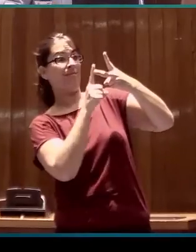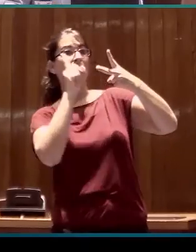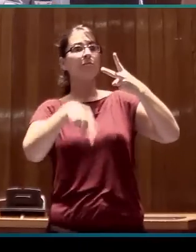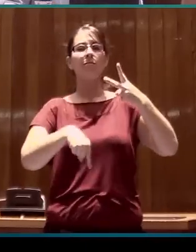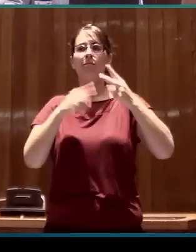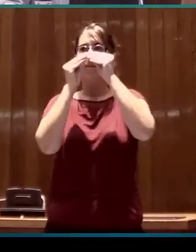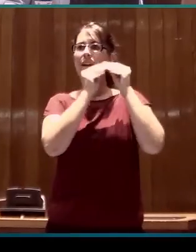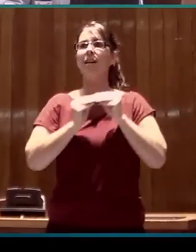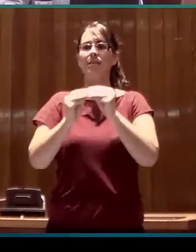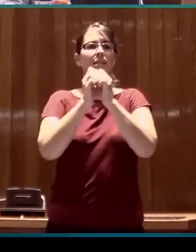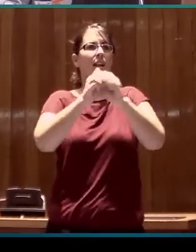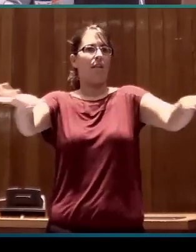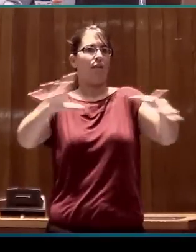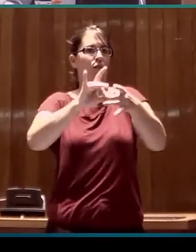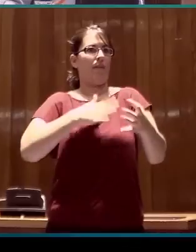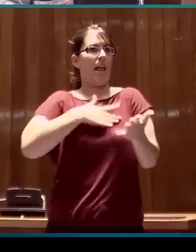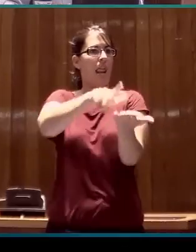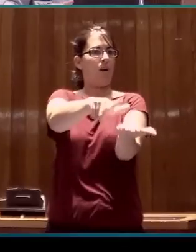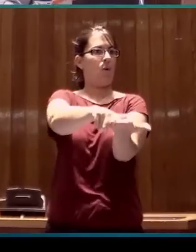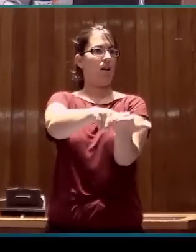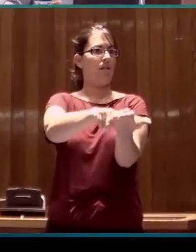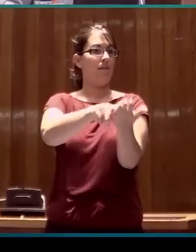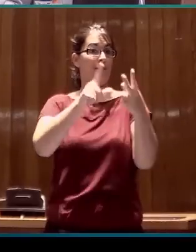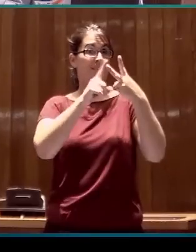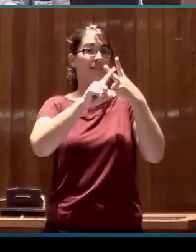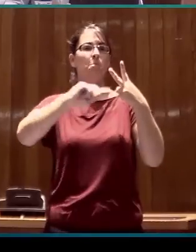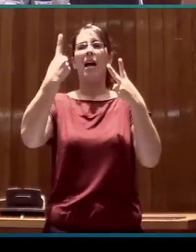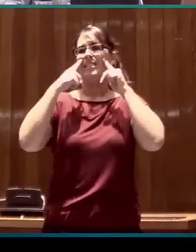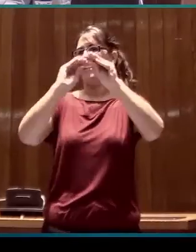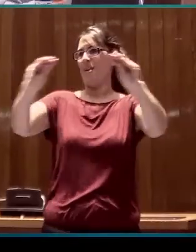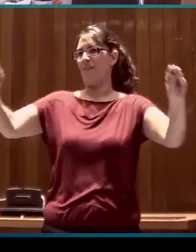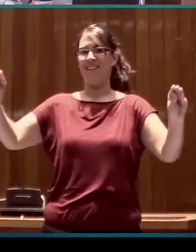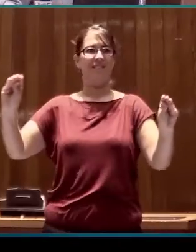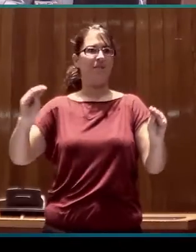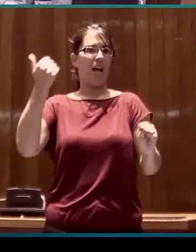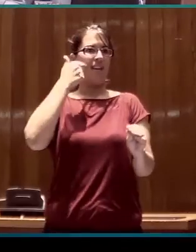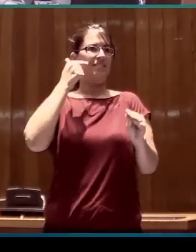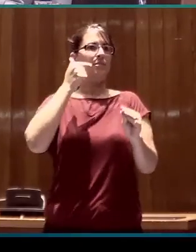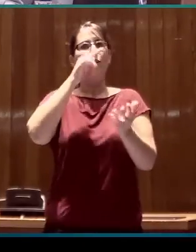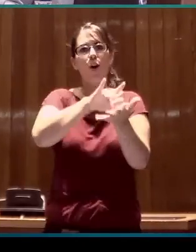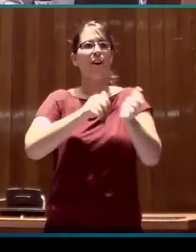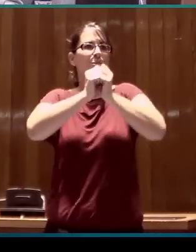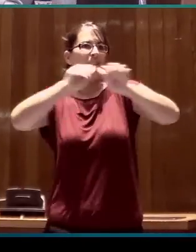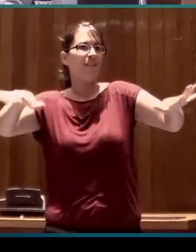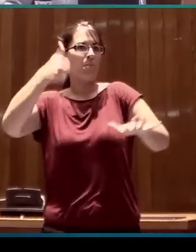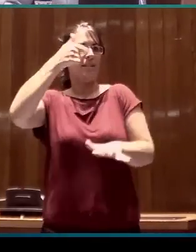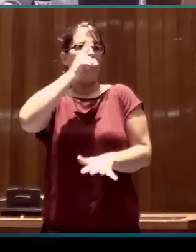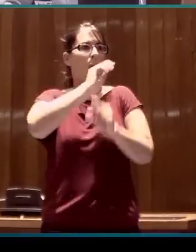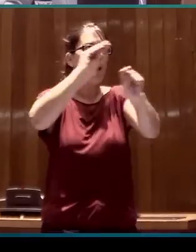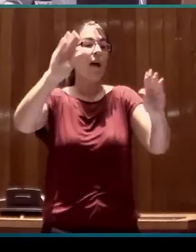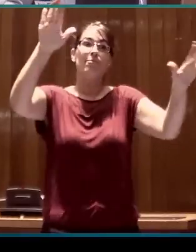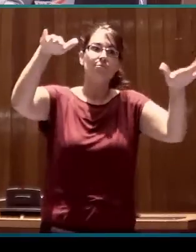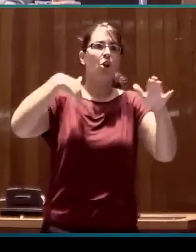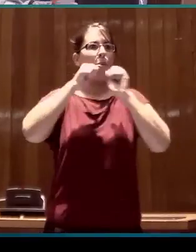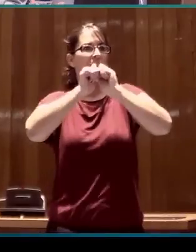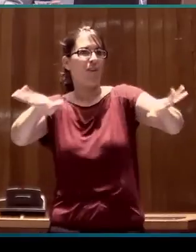de la lengua, que es quizá el objetivo más visible, el que siempre se recuerda cuando hablamos de normalización y que consiste